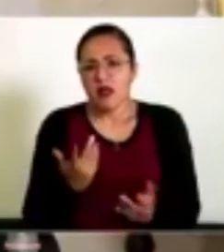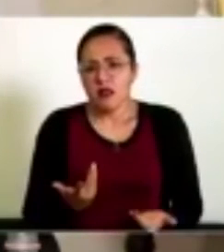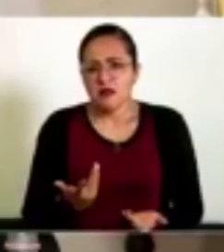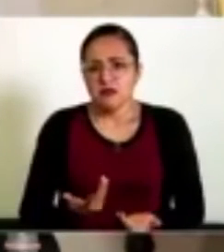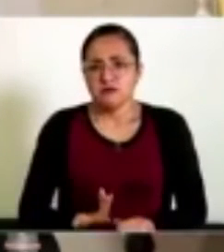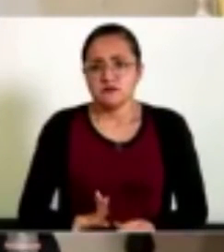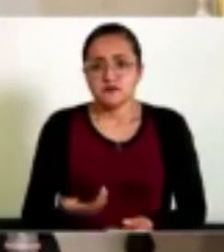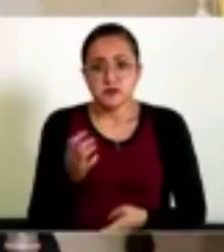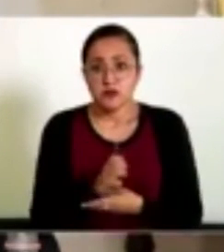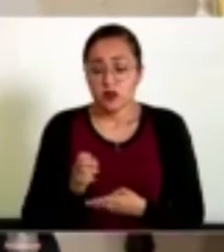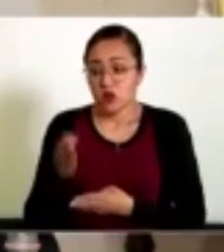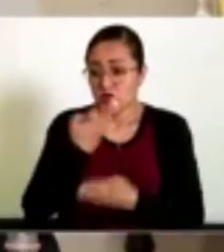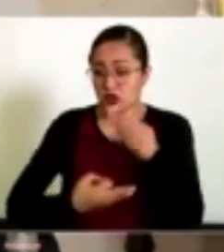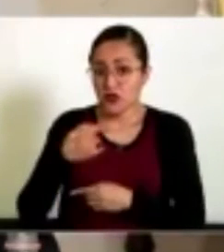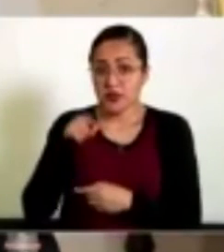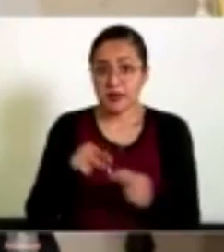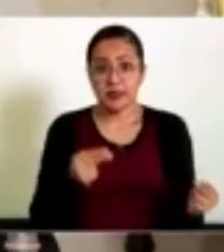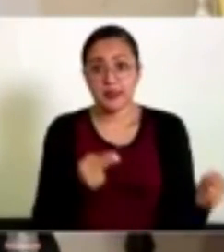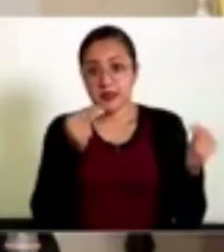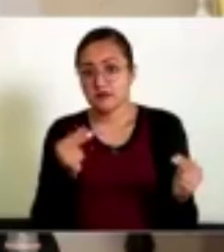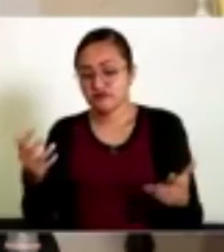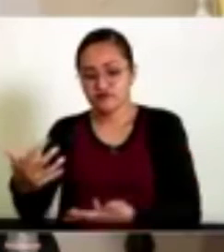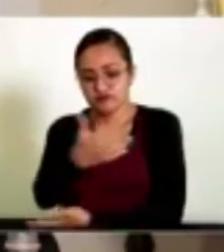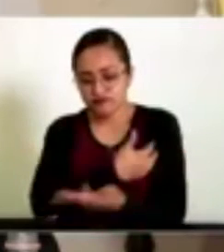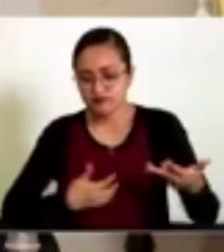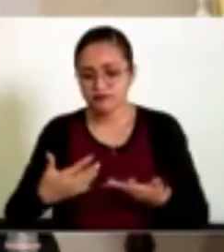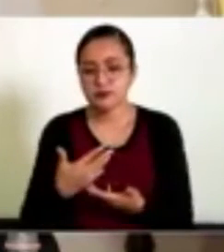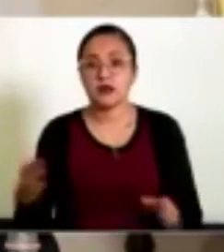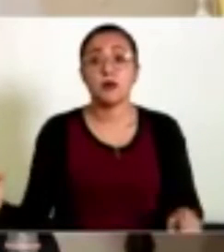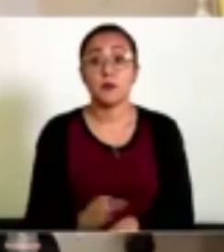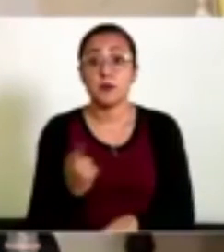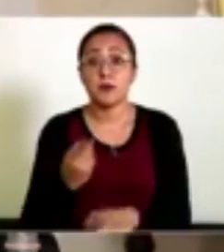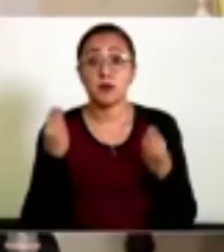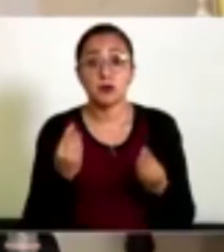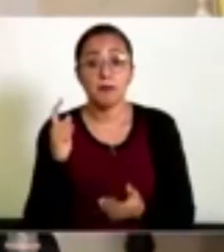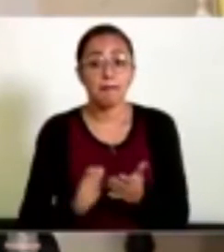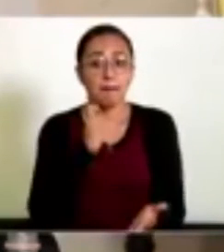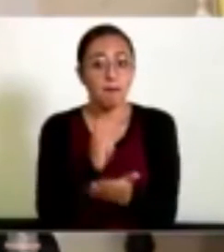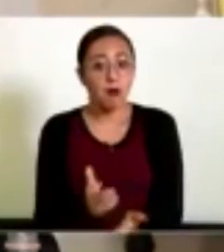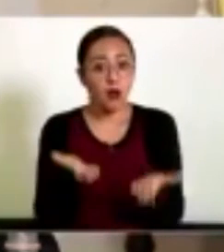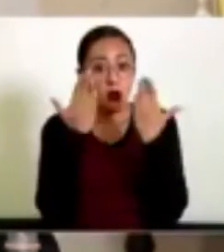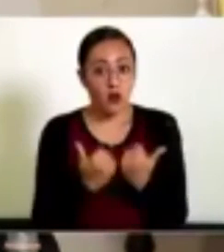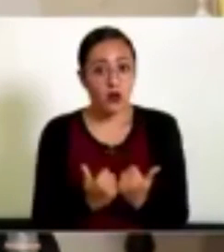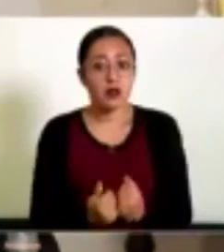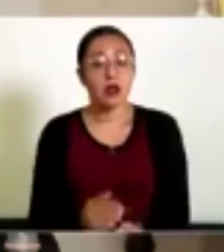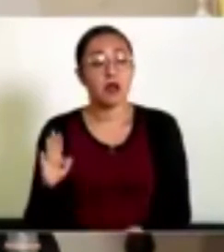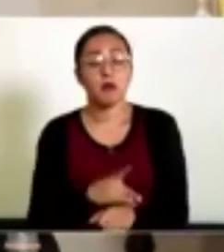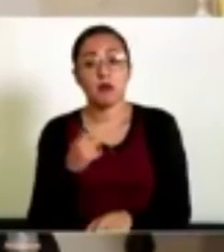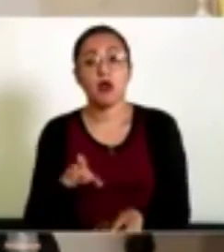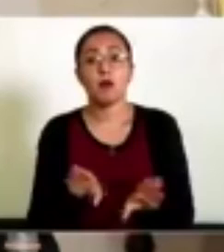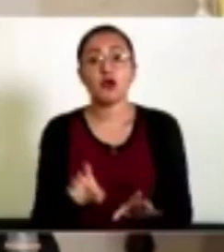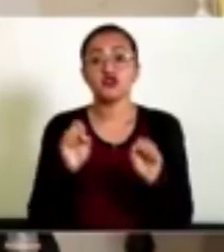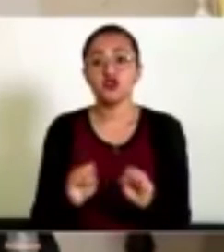Y entonces todos esos negocios se han ido recogiendo, porque muchos no pagaban, porque eran de